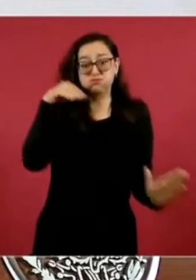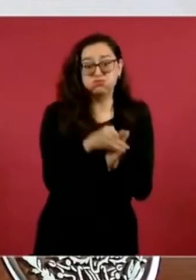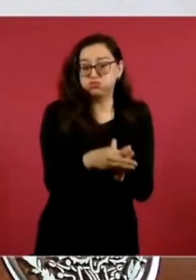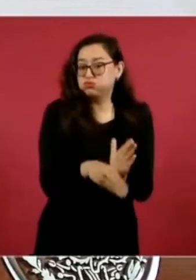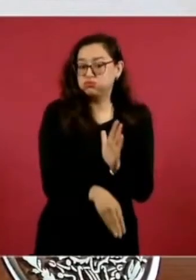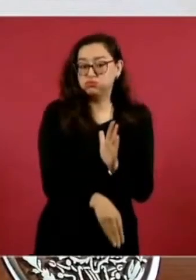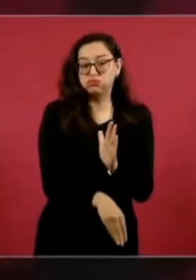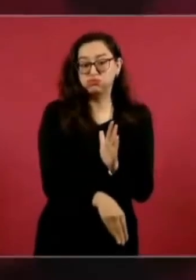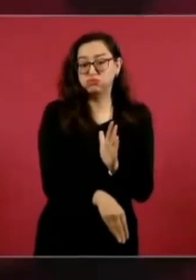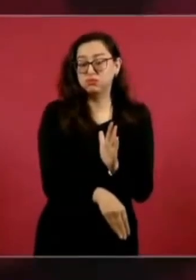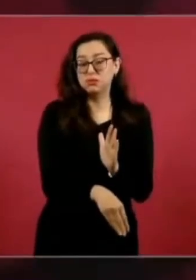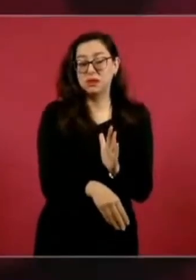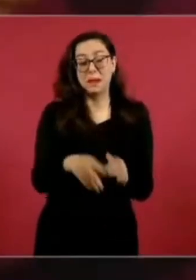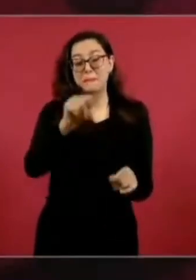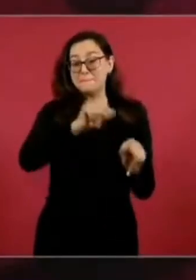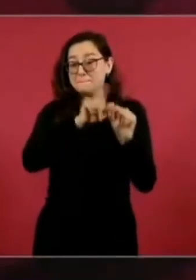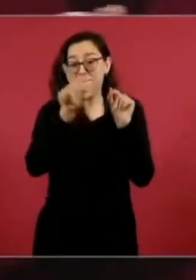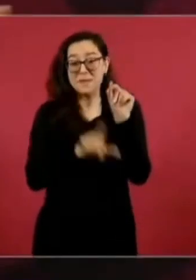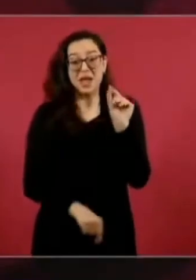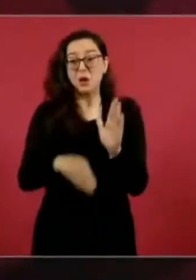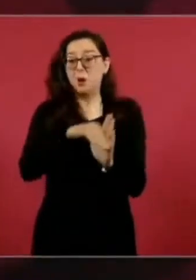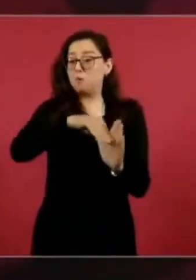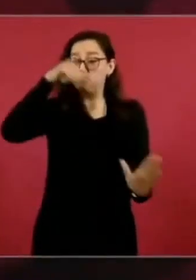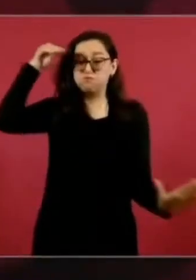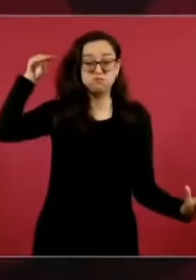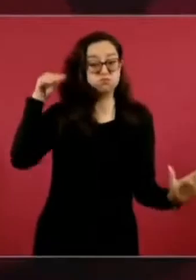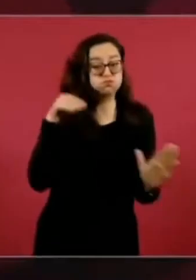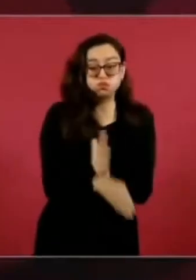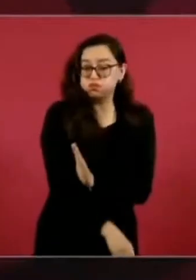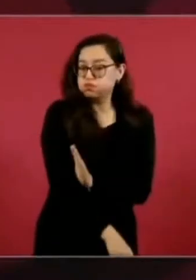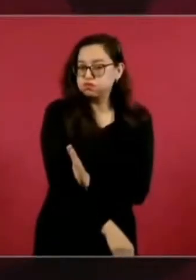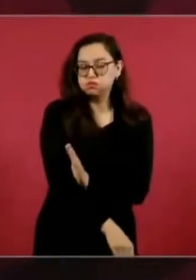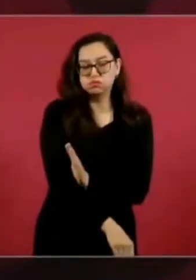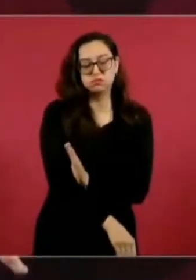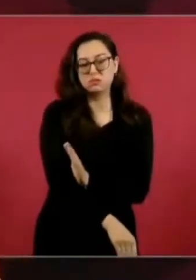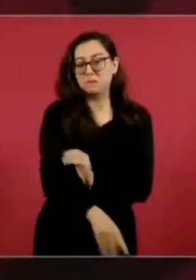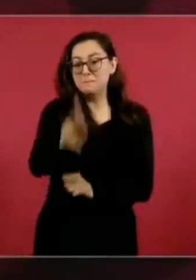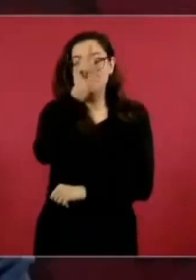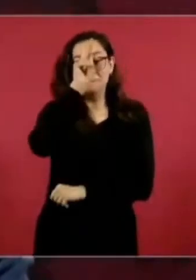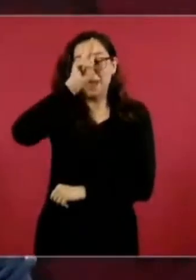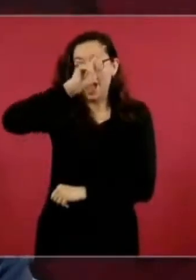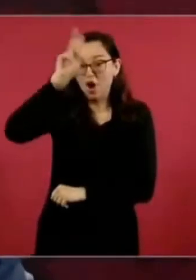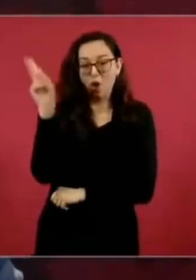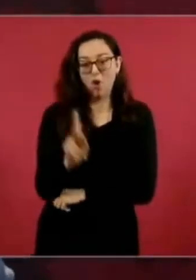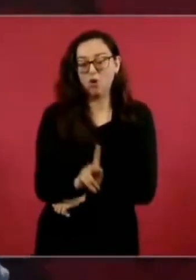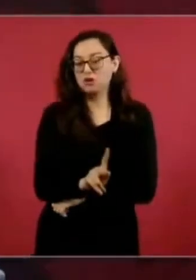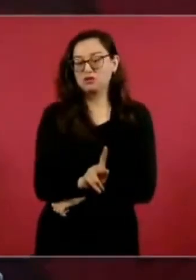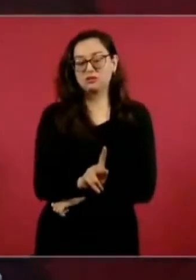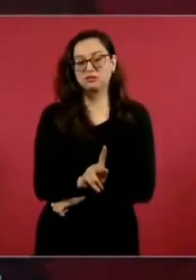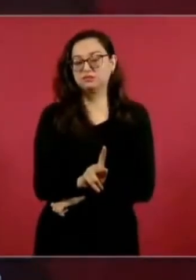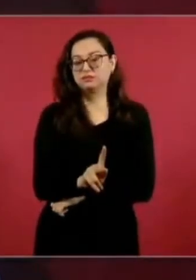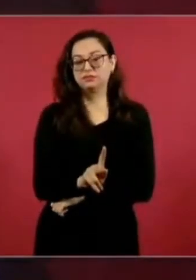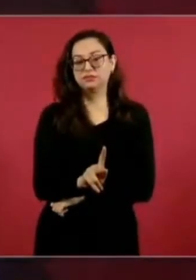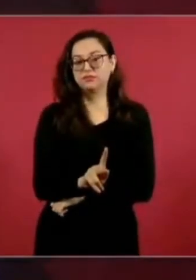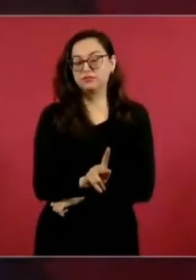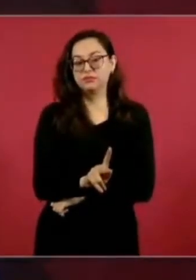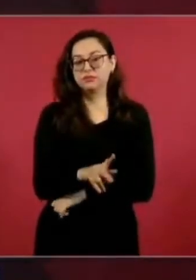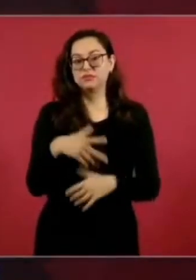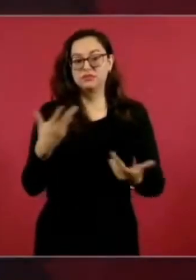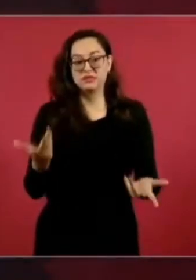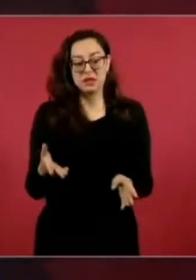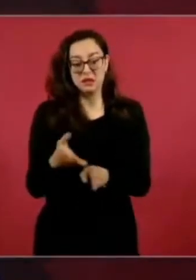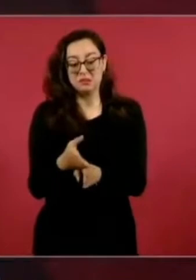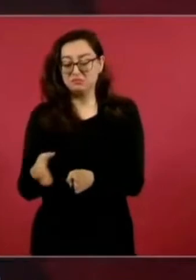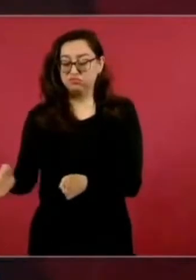El peor periodo, sobre todo por el saqueo